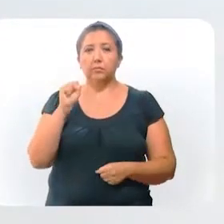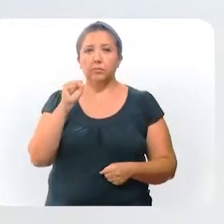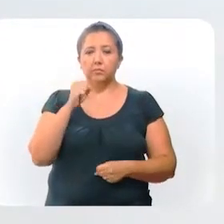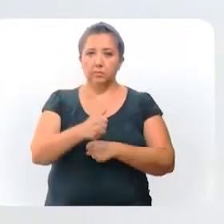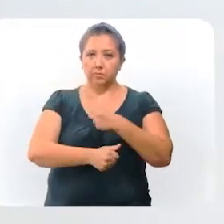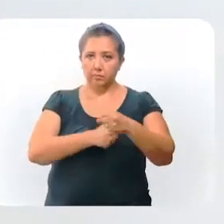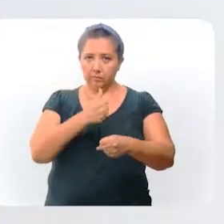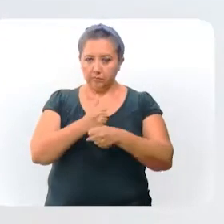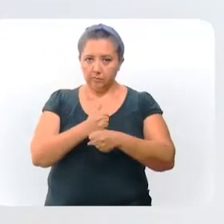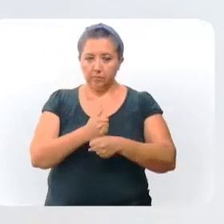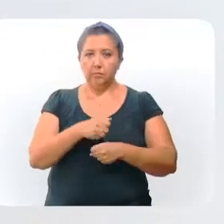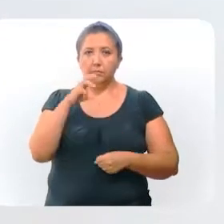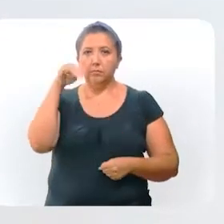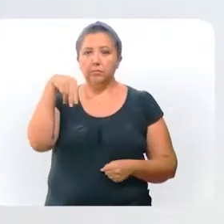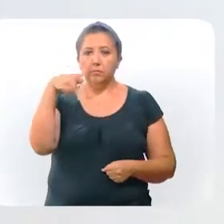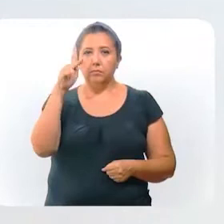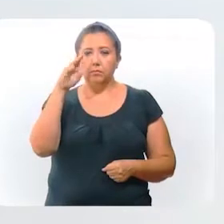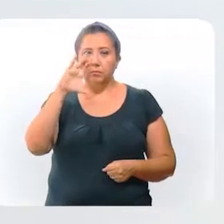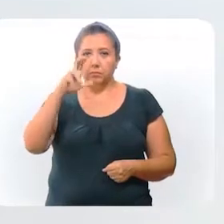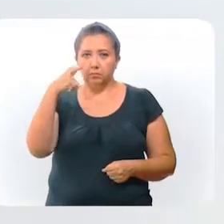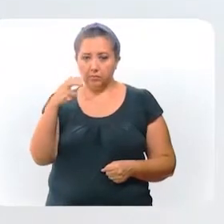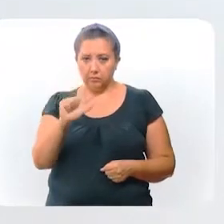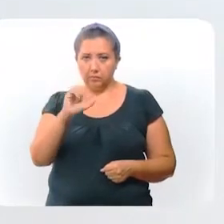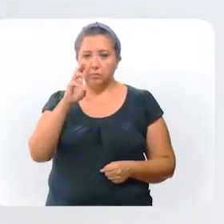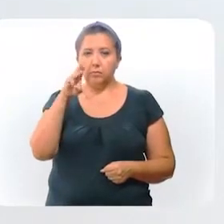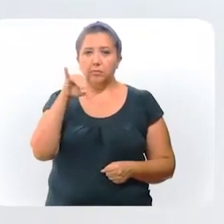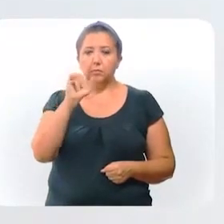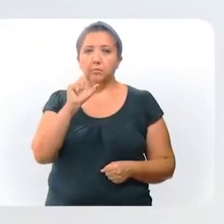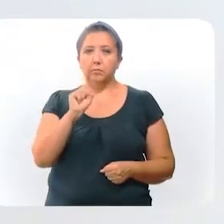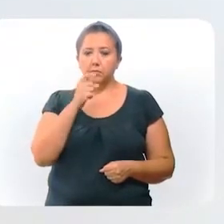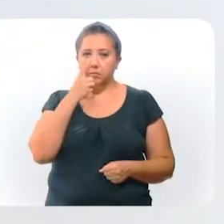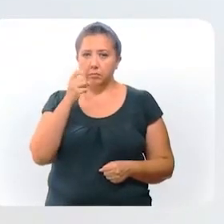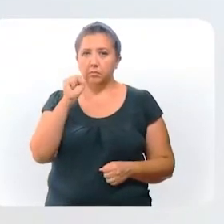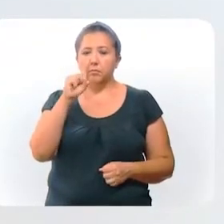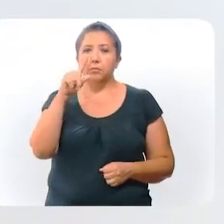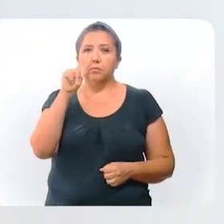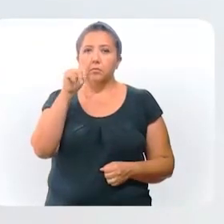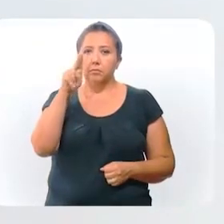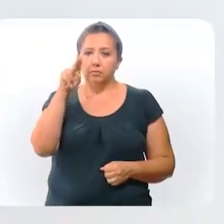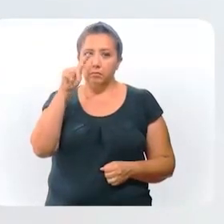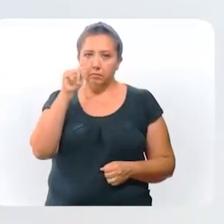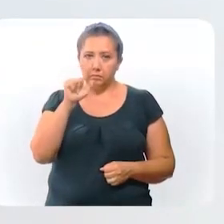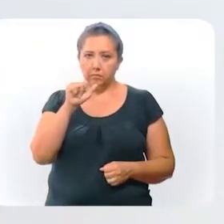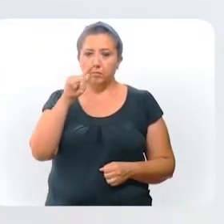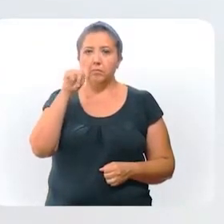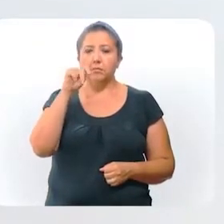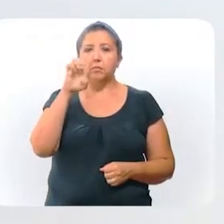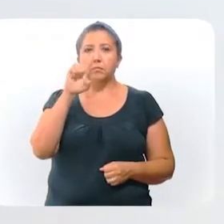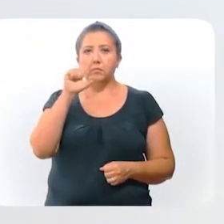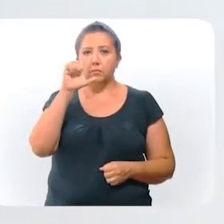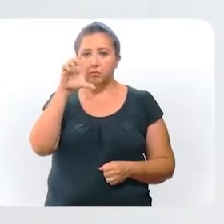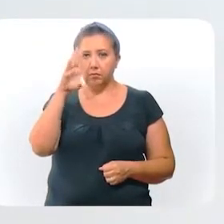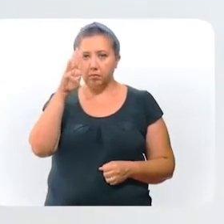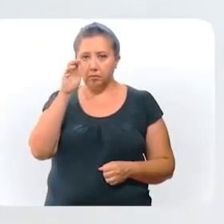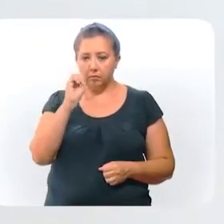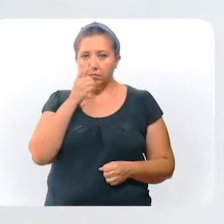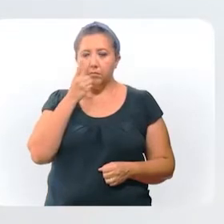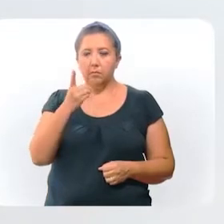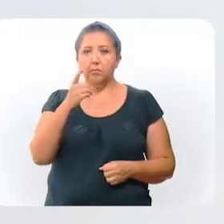años en Mococha, Chichimilá, Río Lagartos, Sotuta, Teabo, Celestún, Cenotillo,